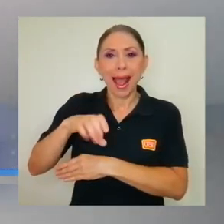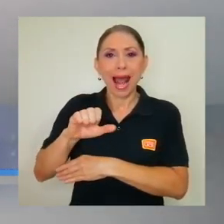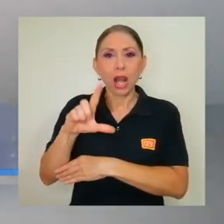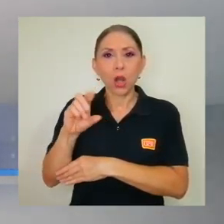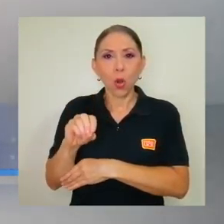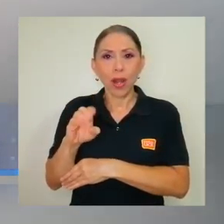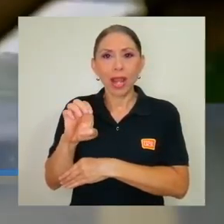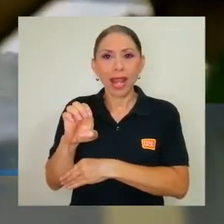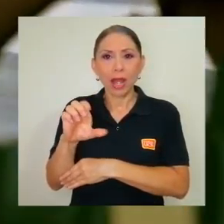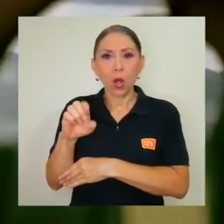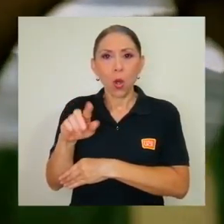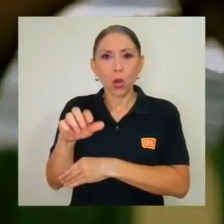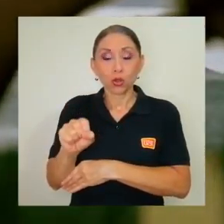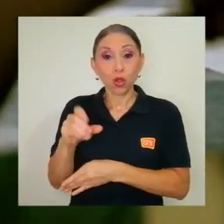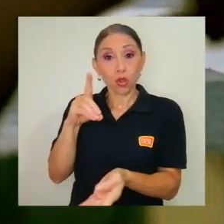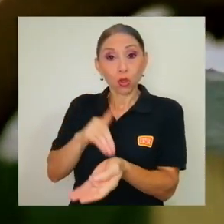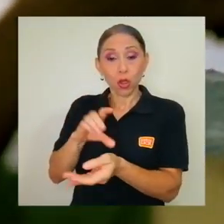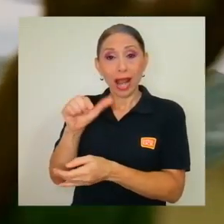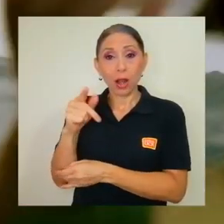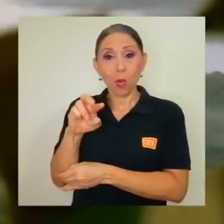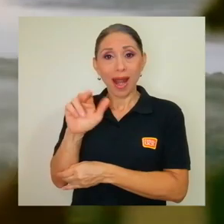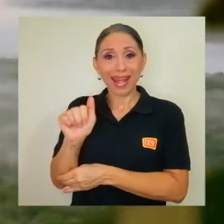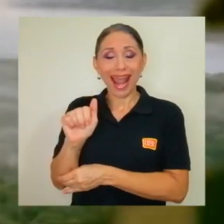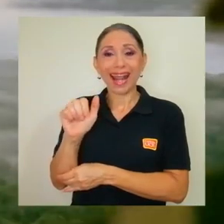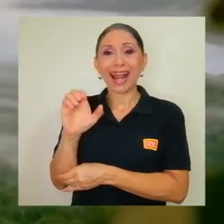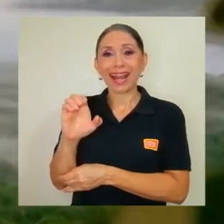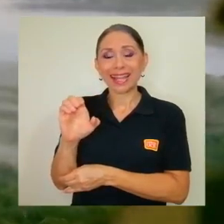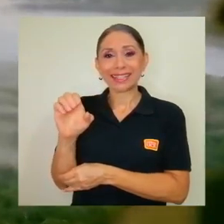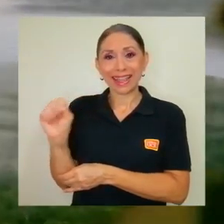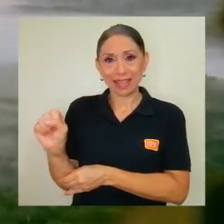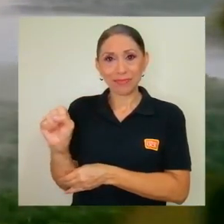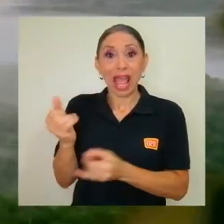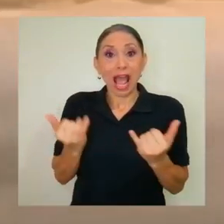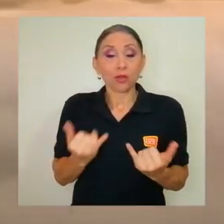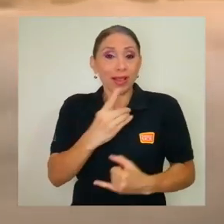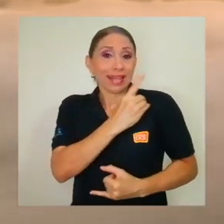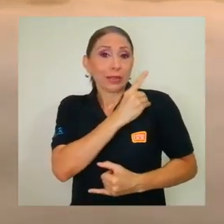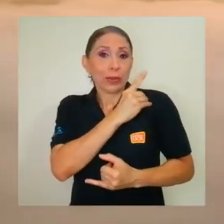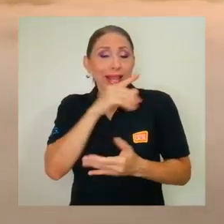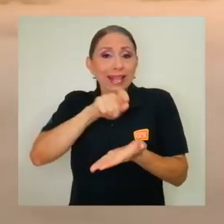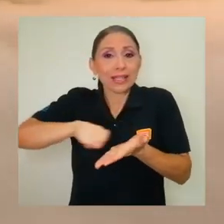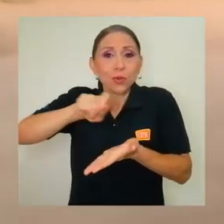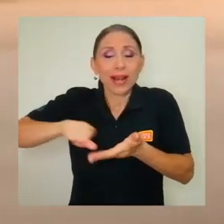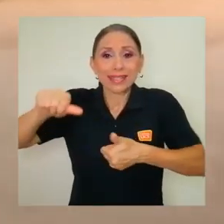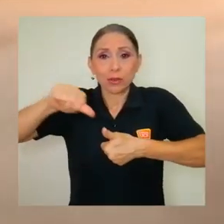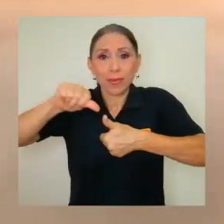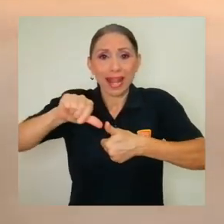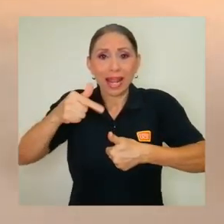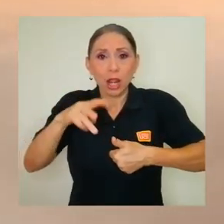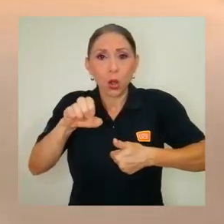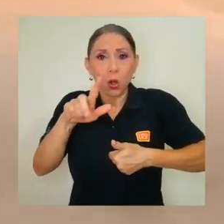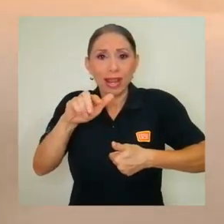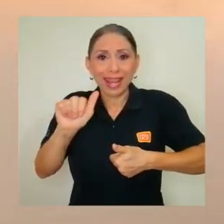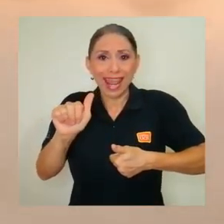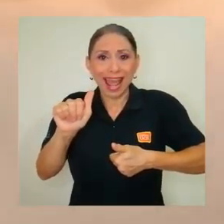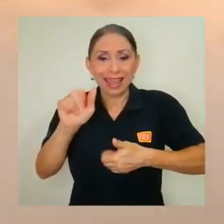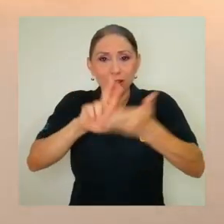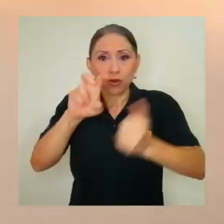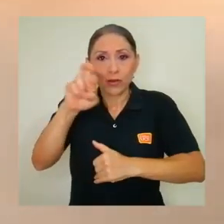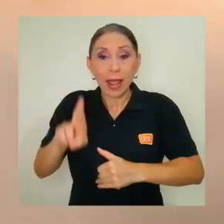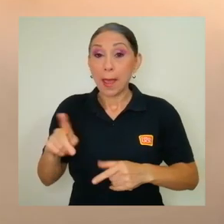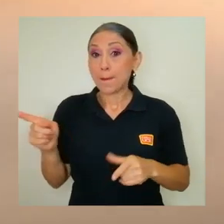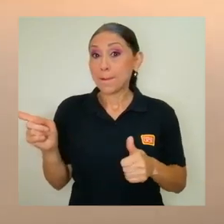doctora Guaria Cárdenes Sandí, actual directora de la Escuela Centroamericana de Geología de la UCR y